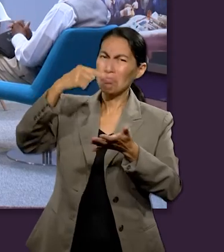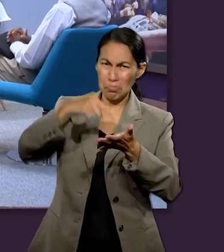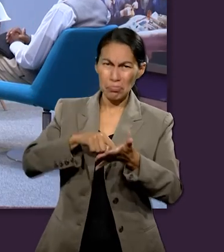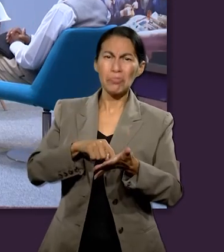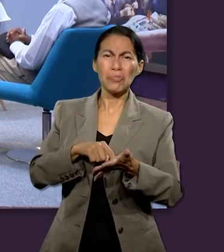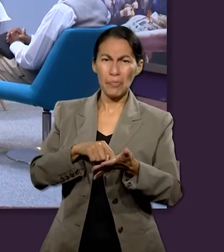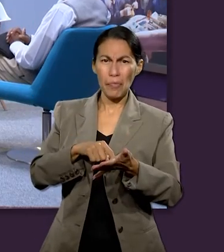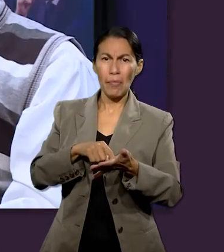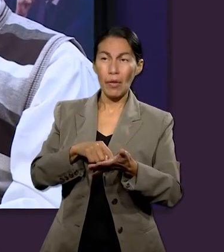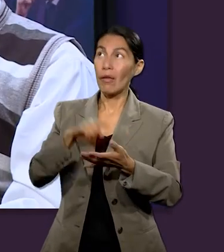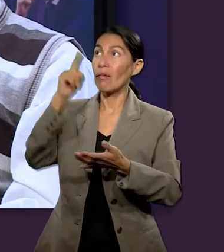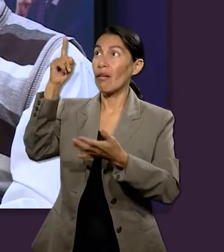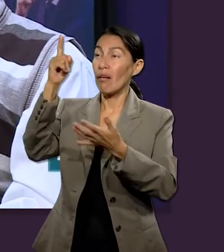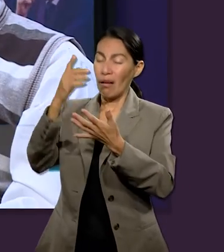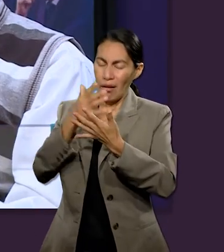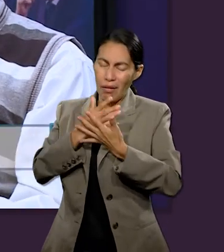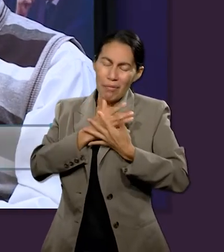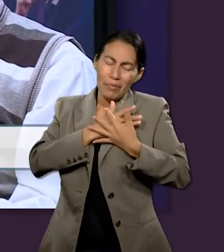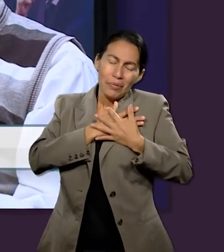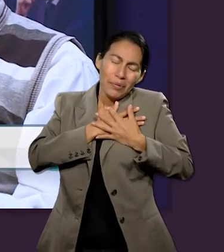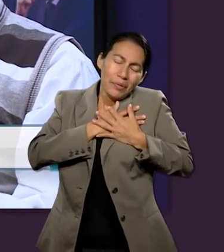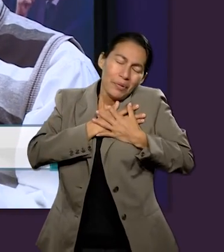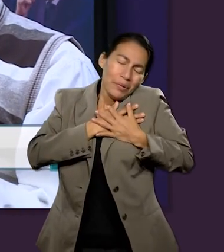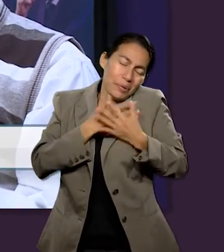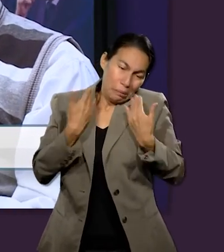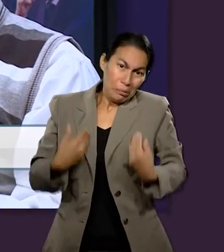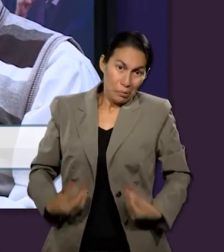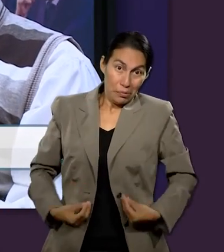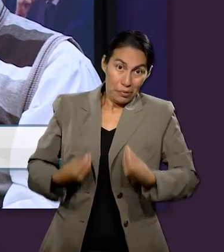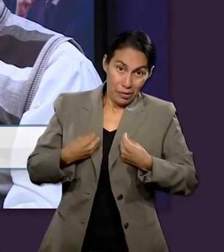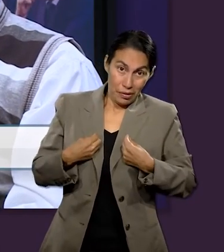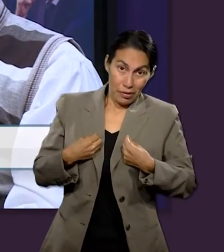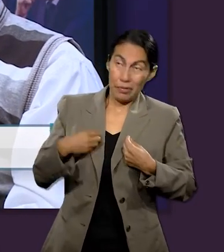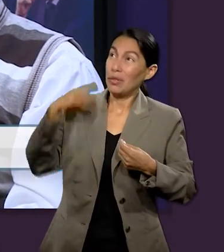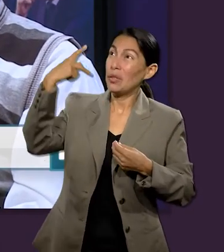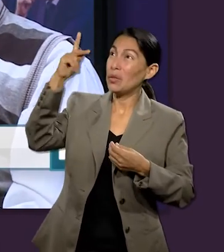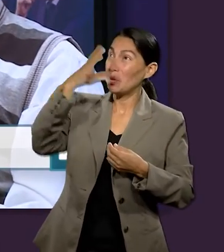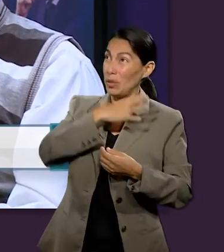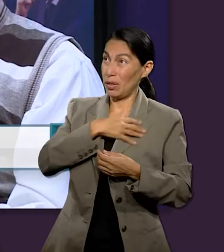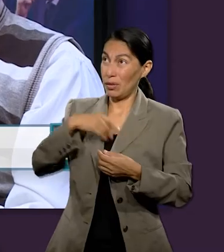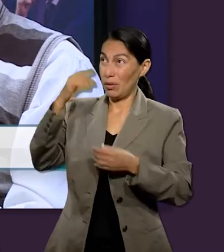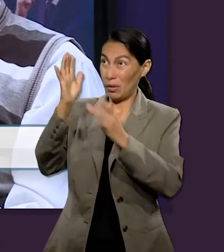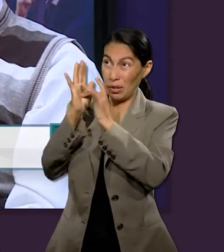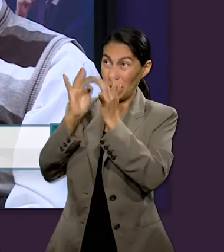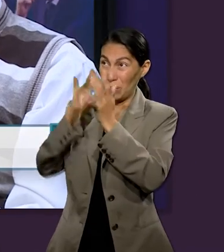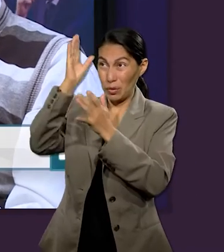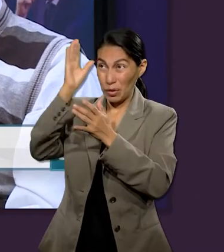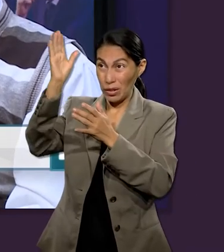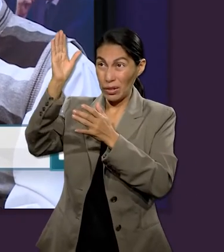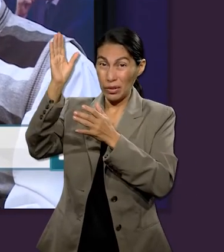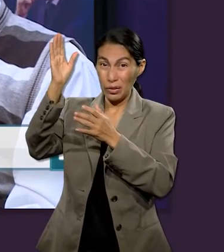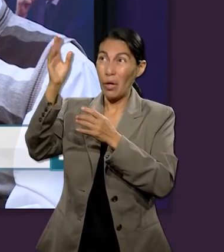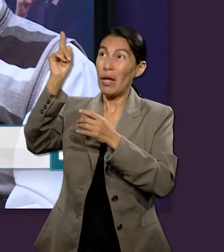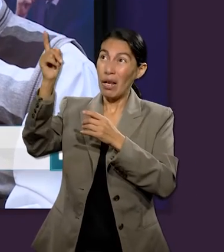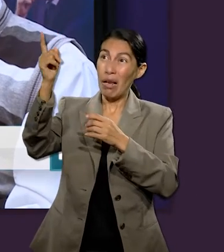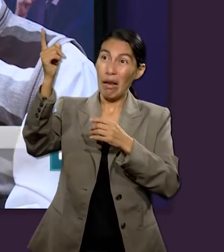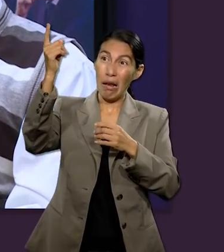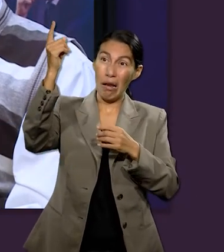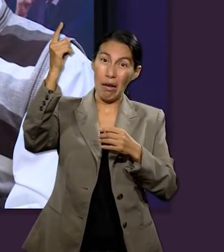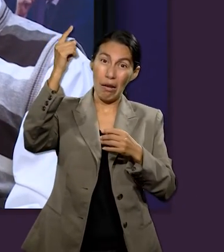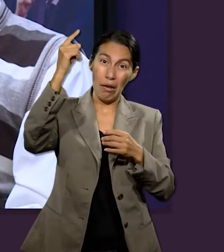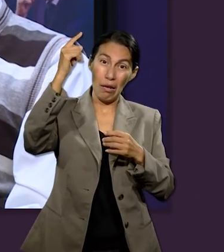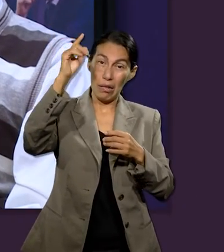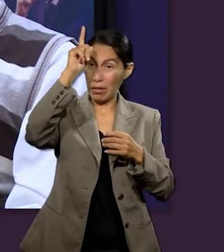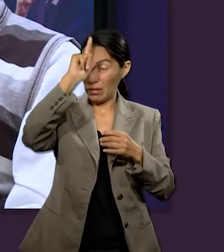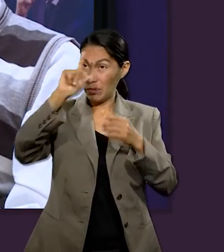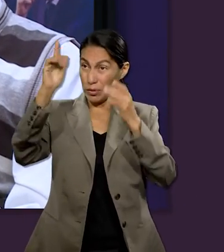todopoderoso cuyo amor le da sentido a mi vida también creo en su hijo Jesucristo que fue